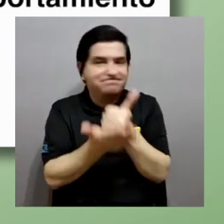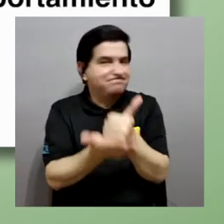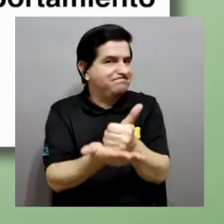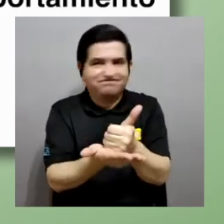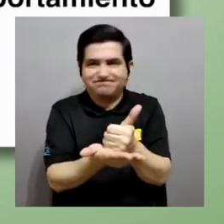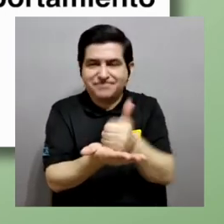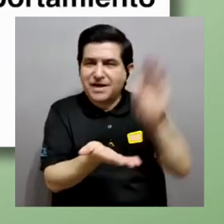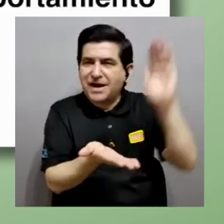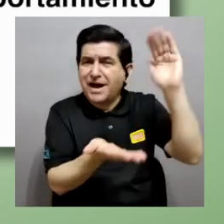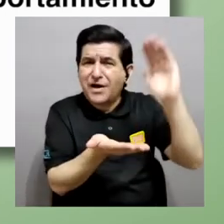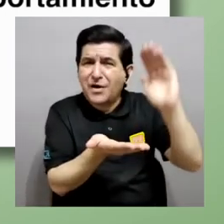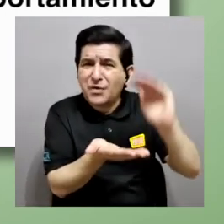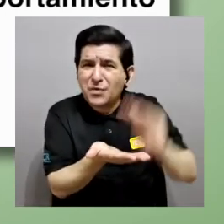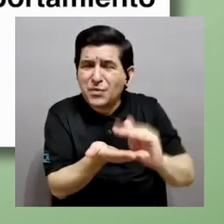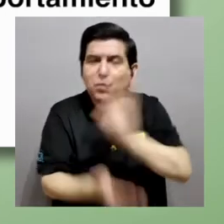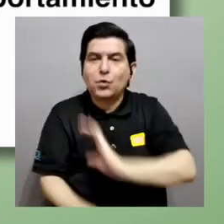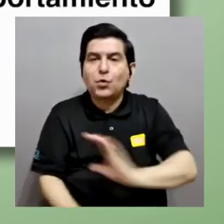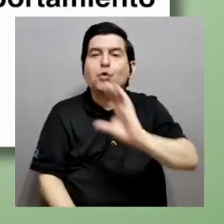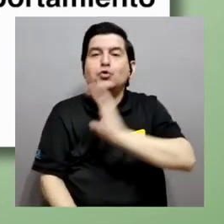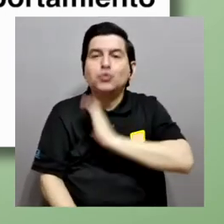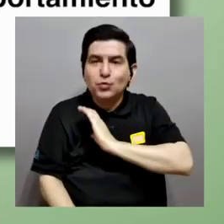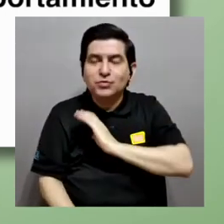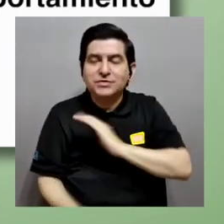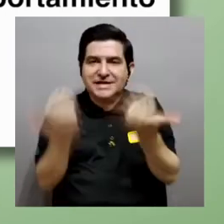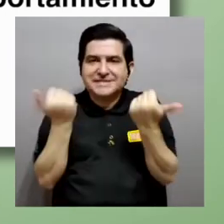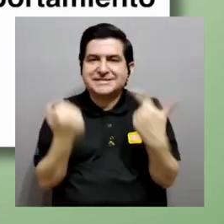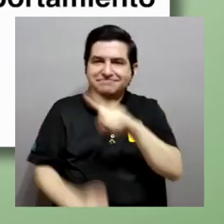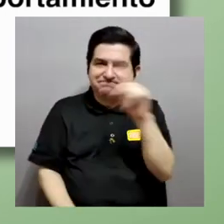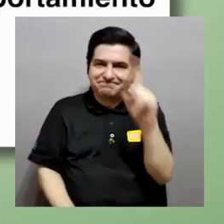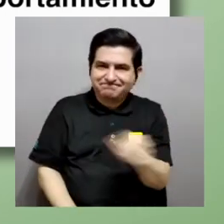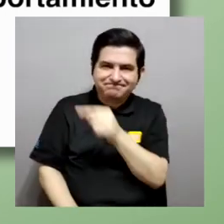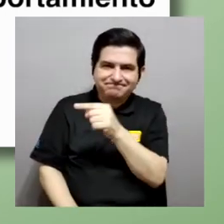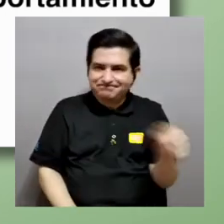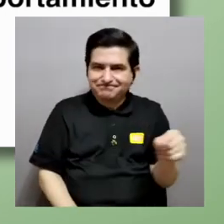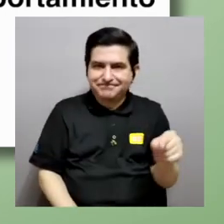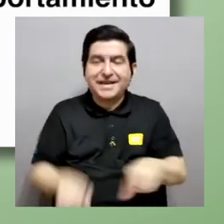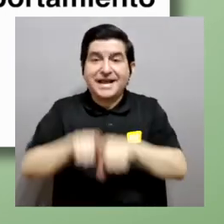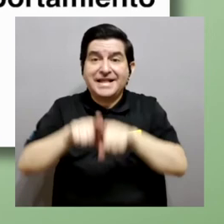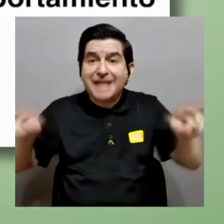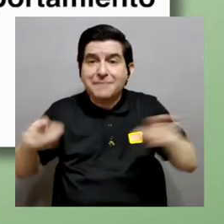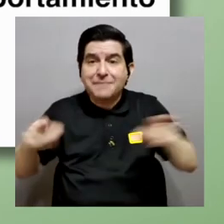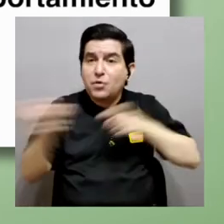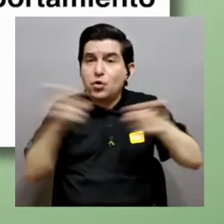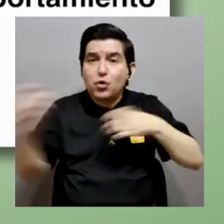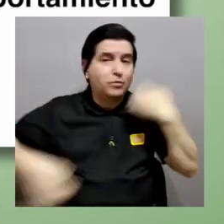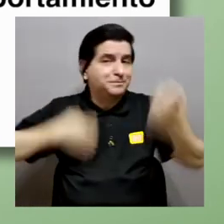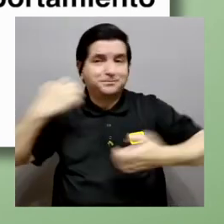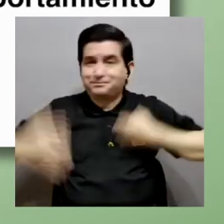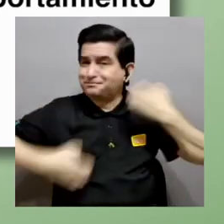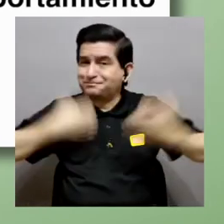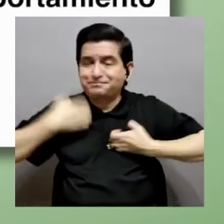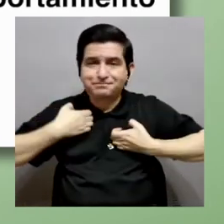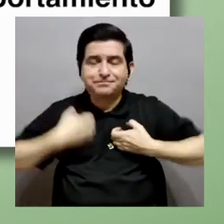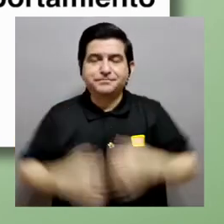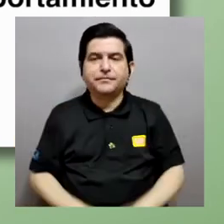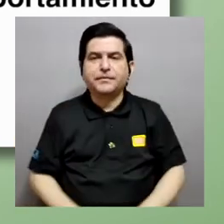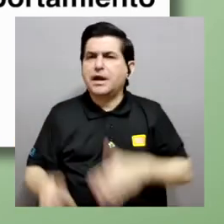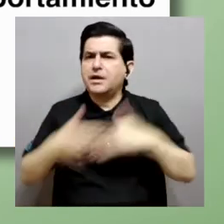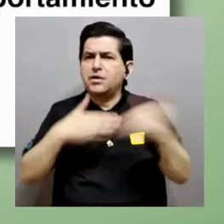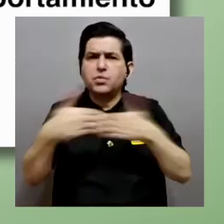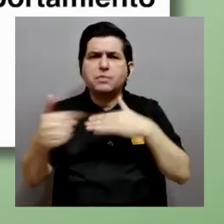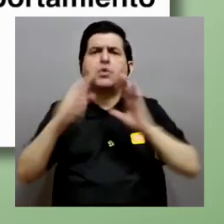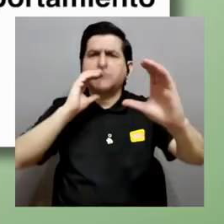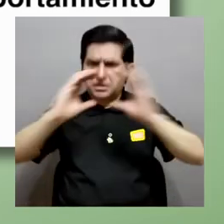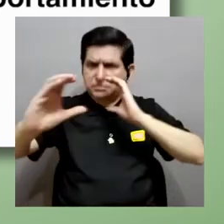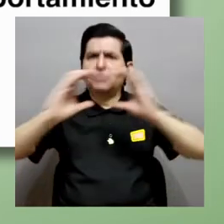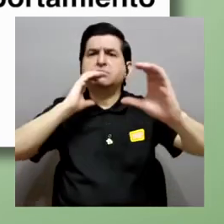ayudando a mitigar ciertos comportamientos que queremos eliminar tampoco a regular nuestras emociones y a pesar de